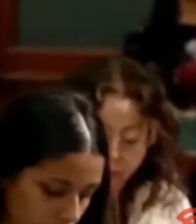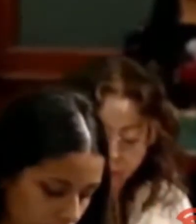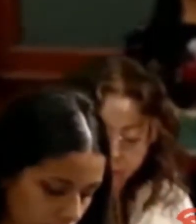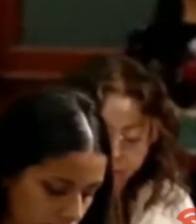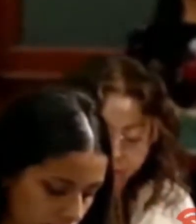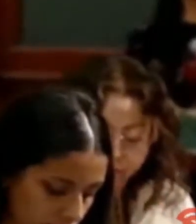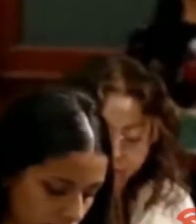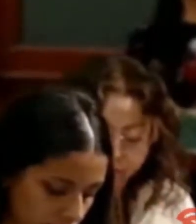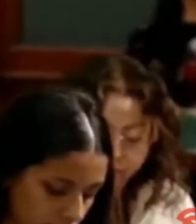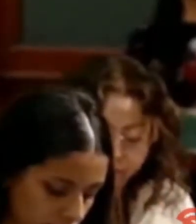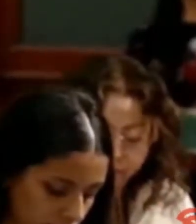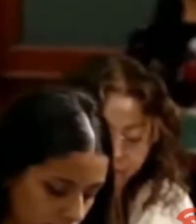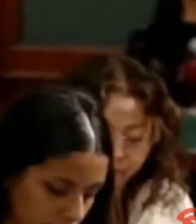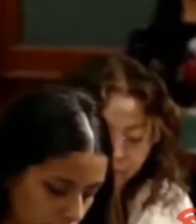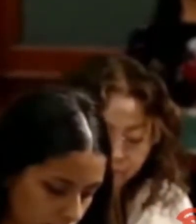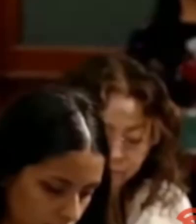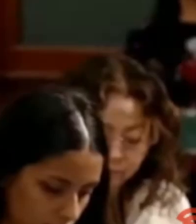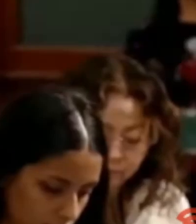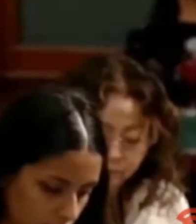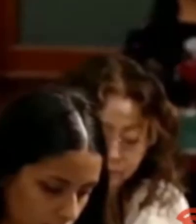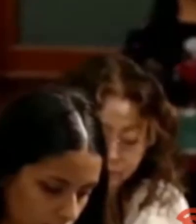pierde el registro del BRD